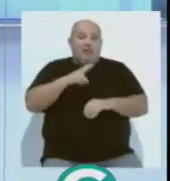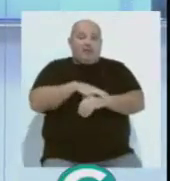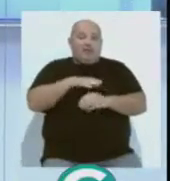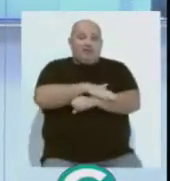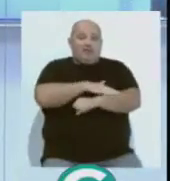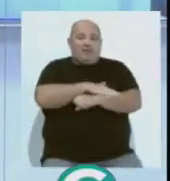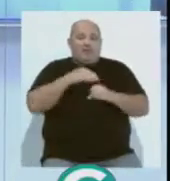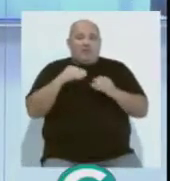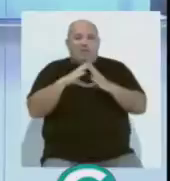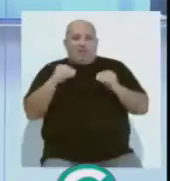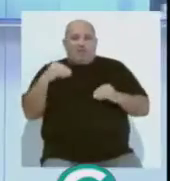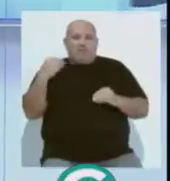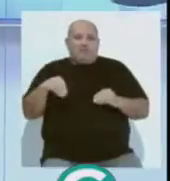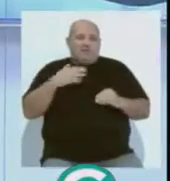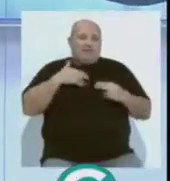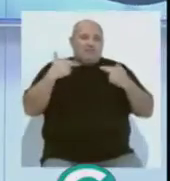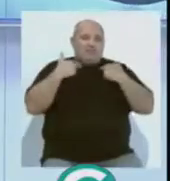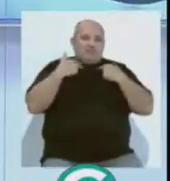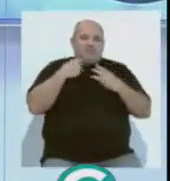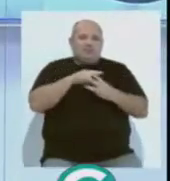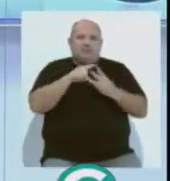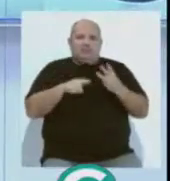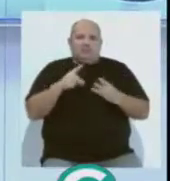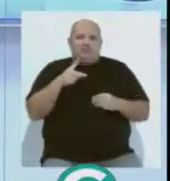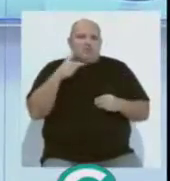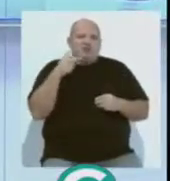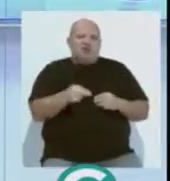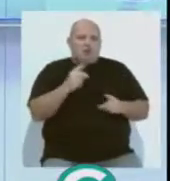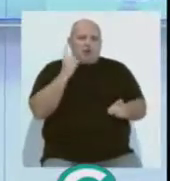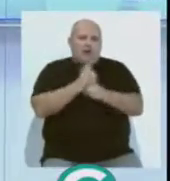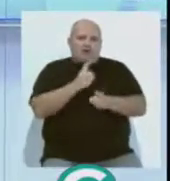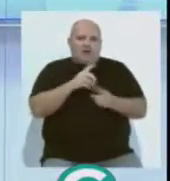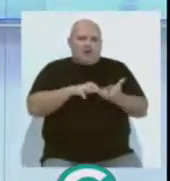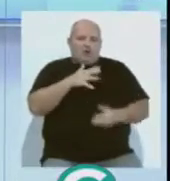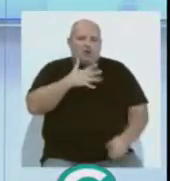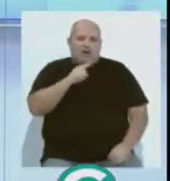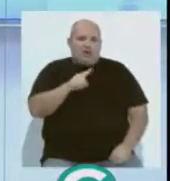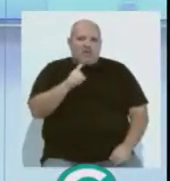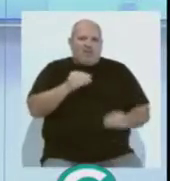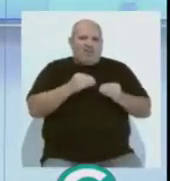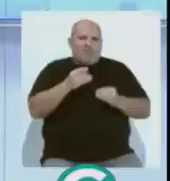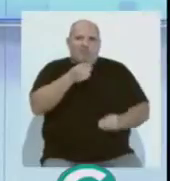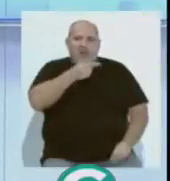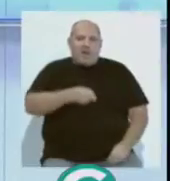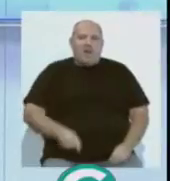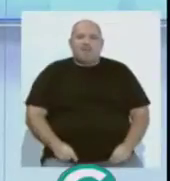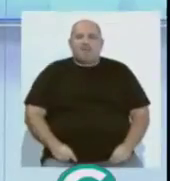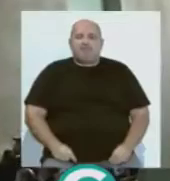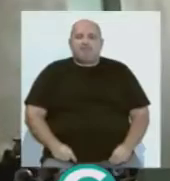el representante de la Junta y la presidenta de la Diputación, expresan su rechazo a los incidentes durante esa movilización antifascista.